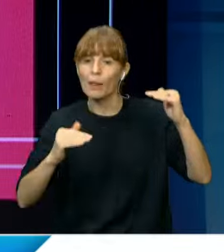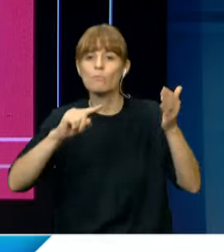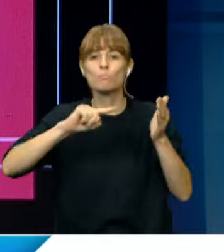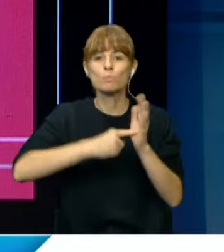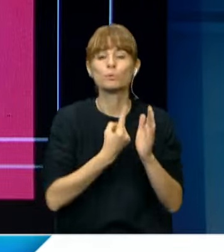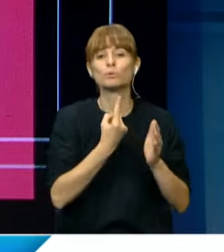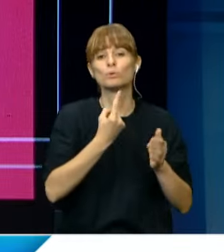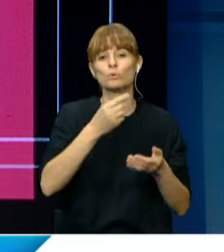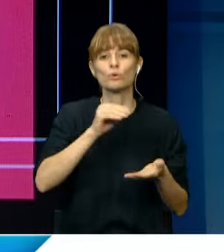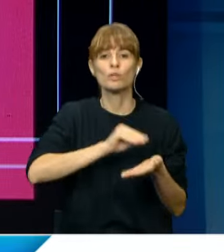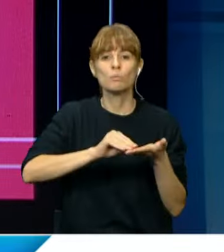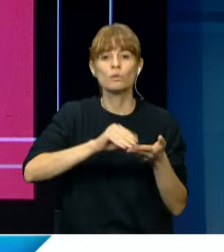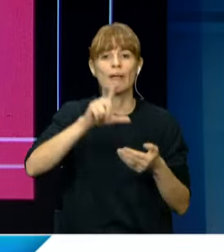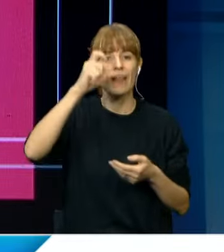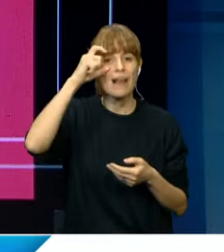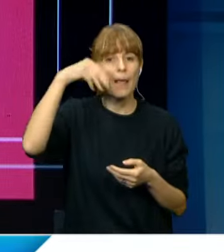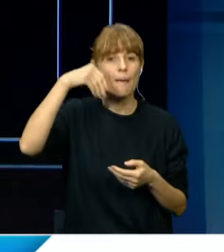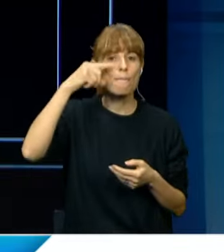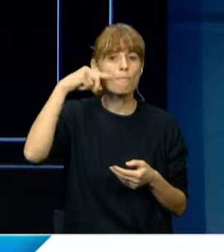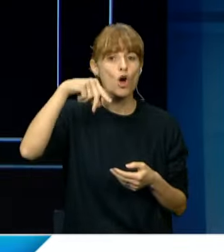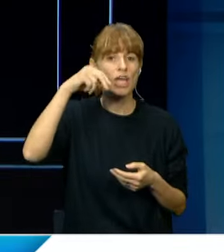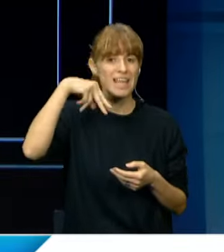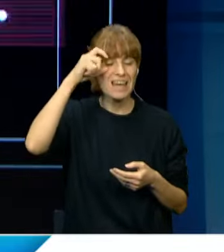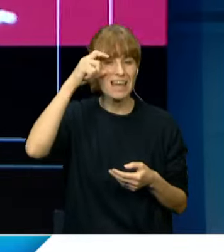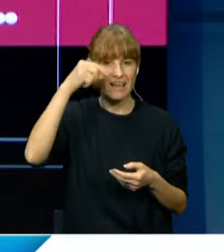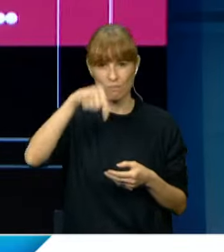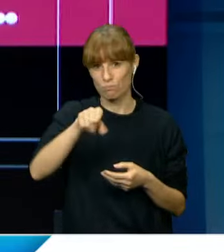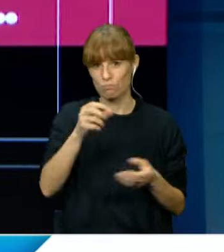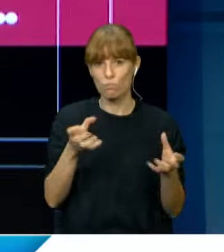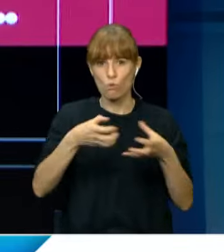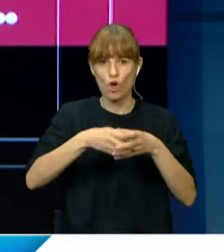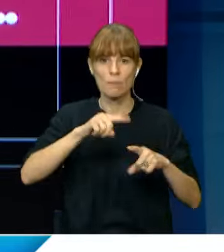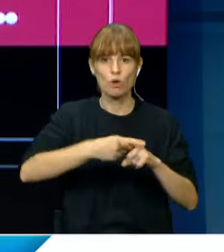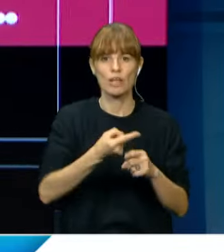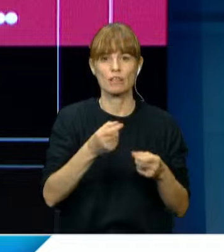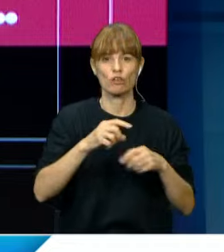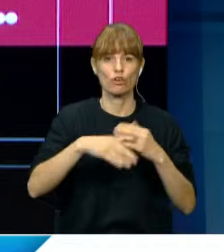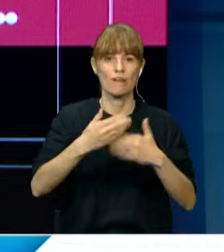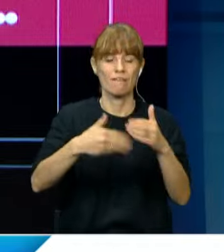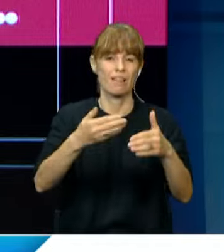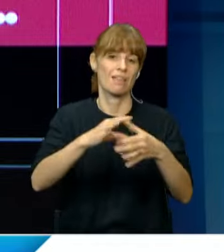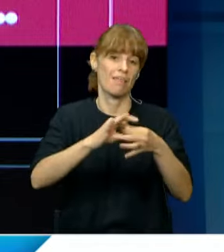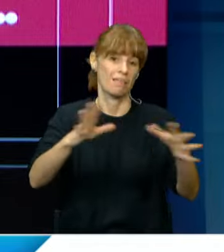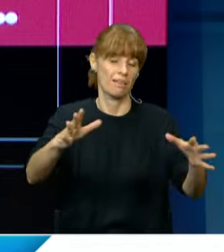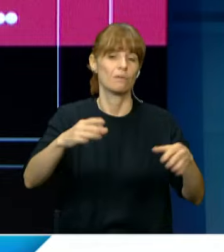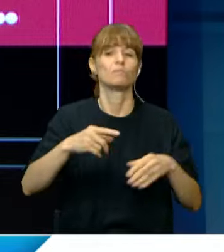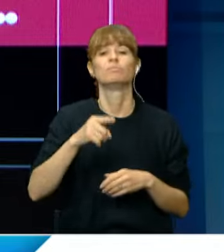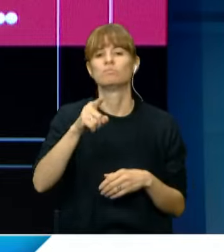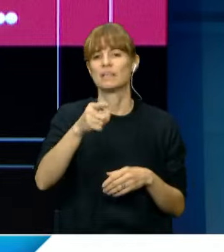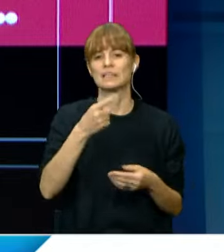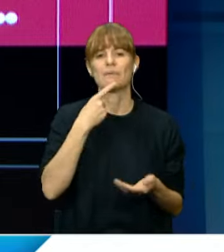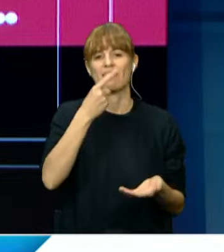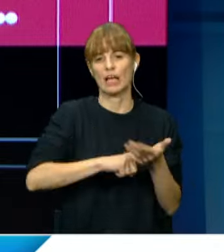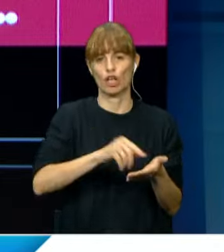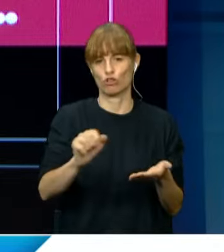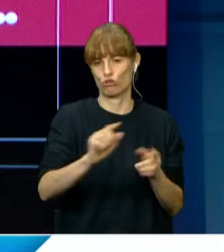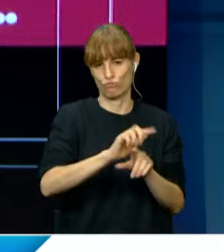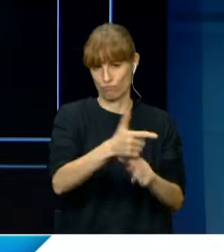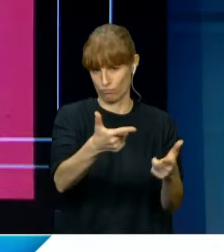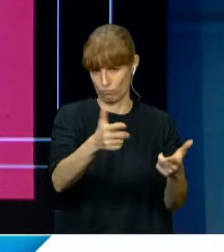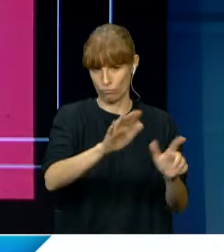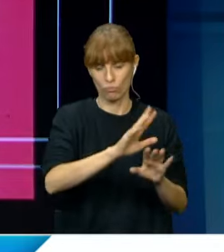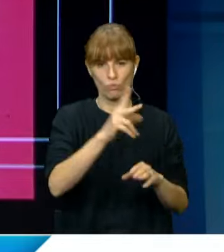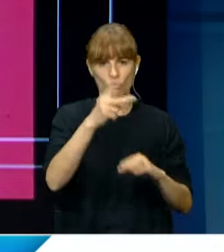oficialista Lilian Lemoine aseguró que no se emitirá ningún decreto en ese sentido. Además, se